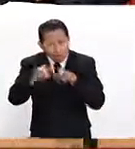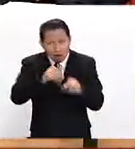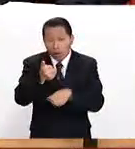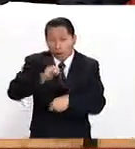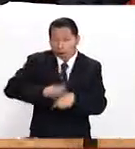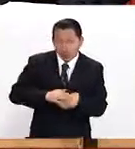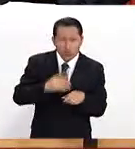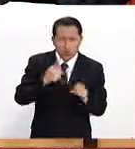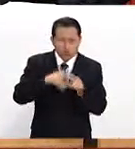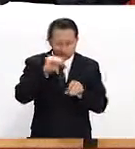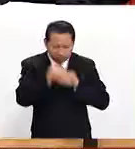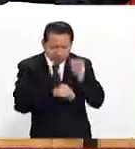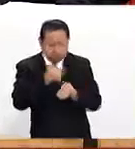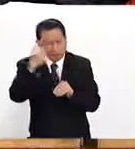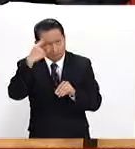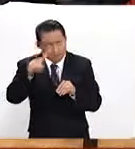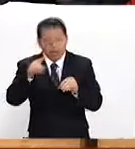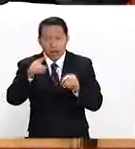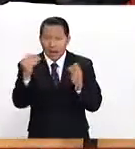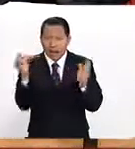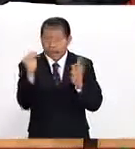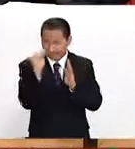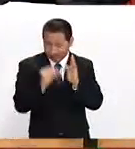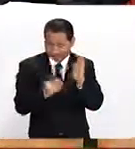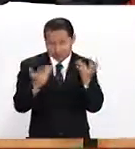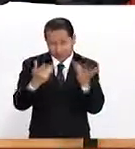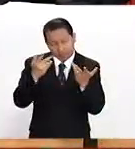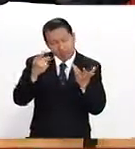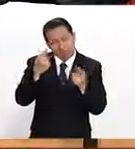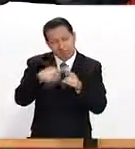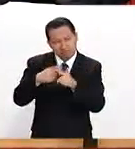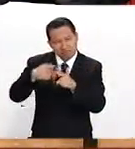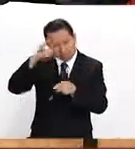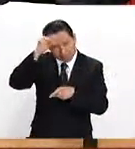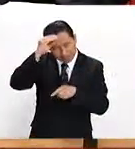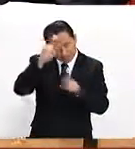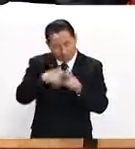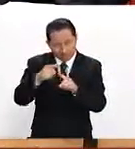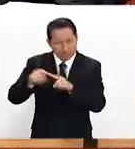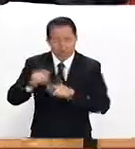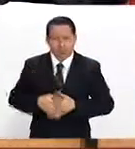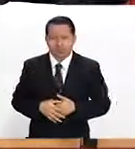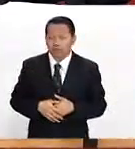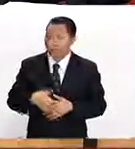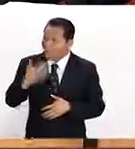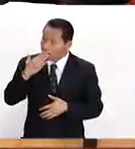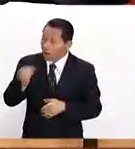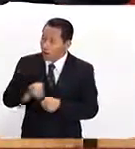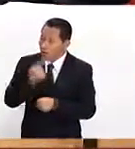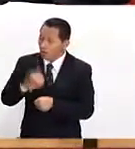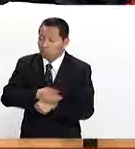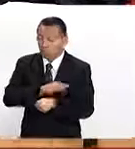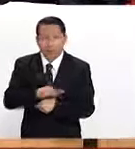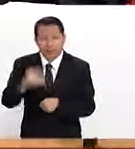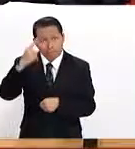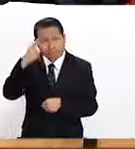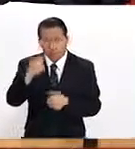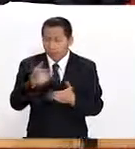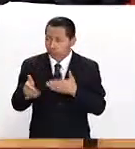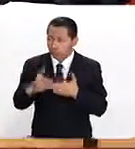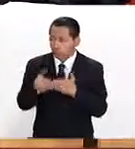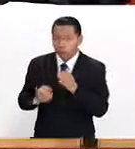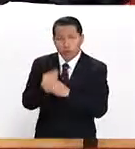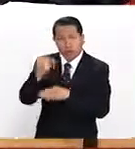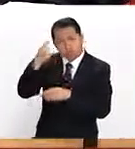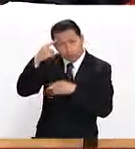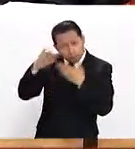curricular para generar ambientes de aprendizaje diferentes. Pues, muy bien. Es una buena oportunidad para actualizarse y para aprender y